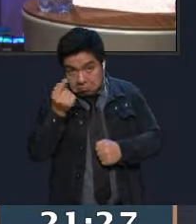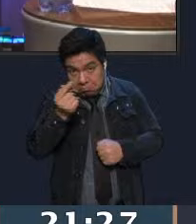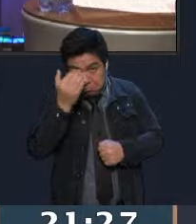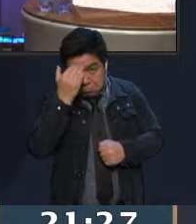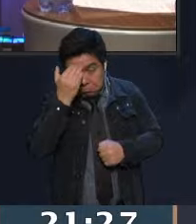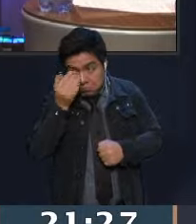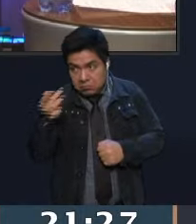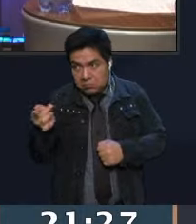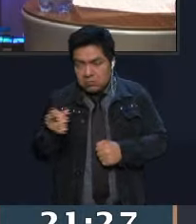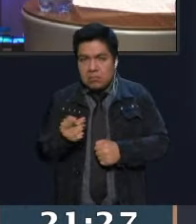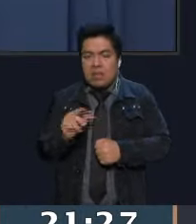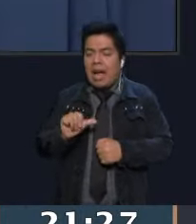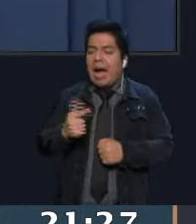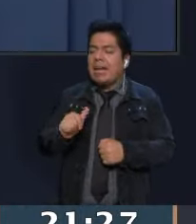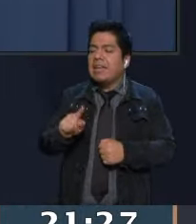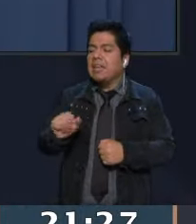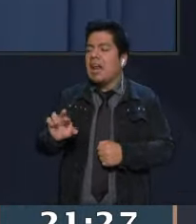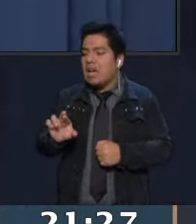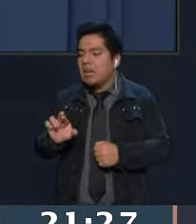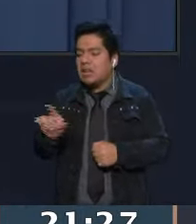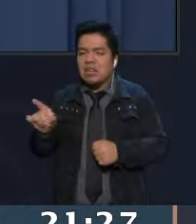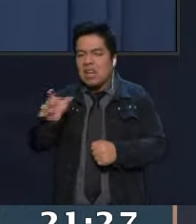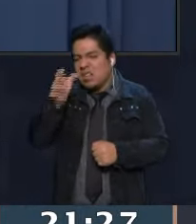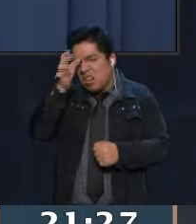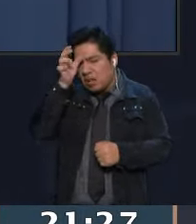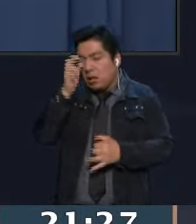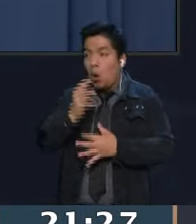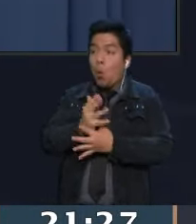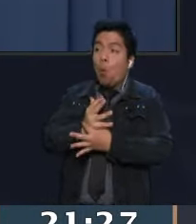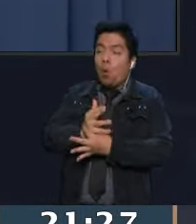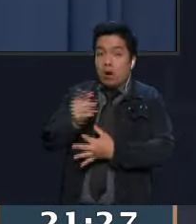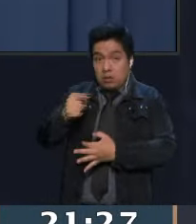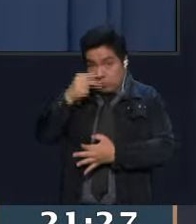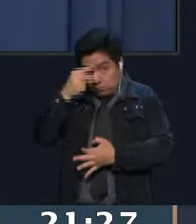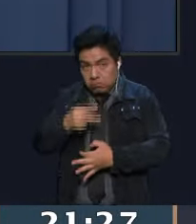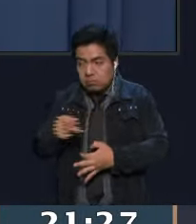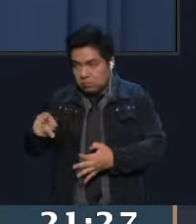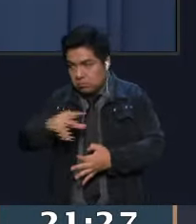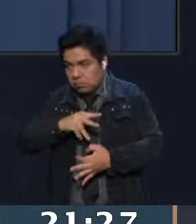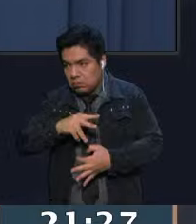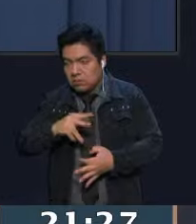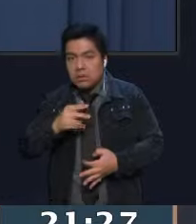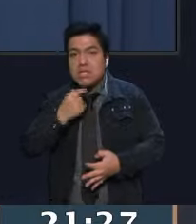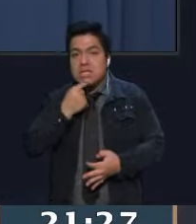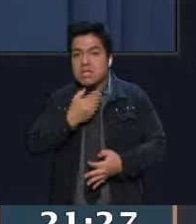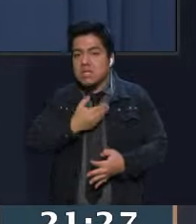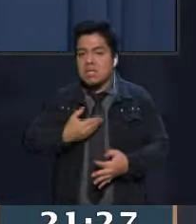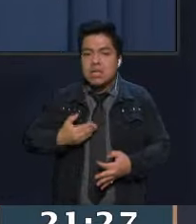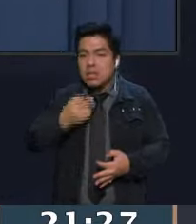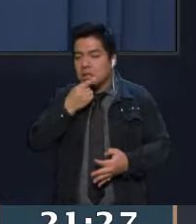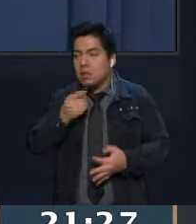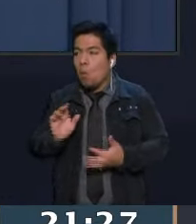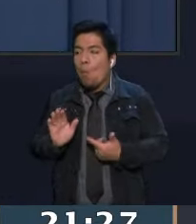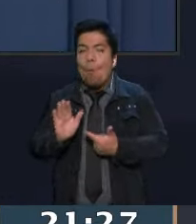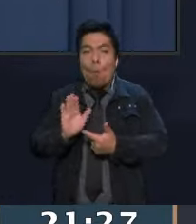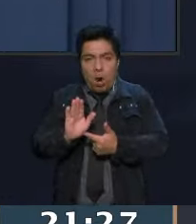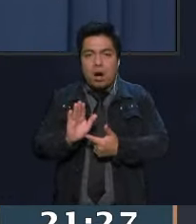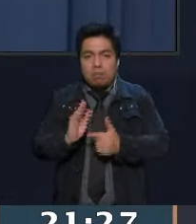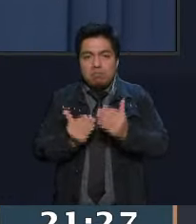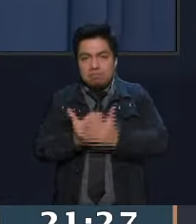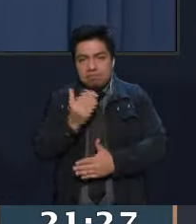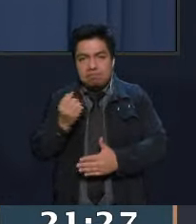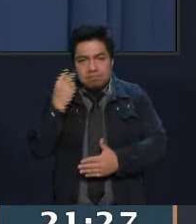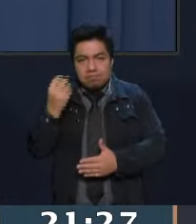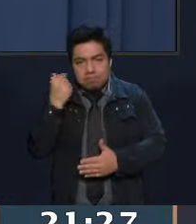declaración que hizo Aguilar Camín, este intelectual tan prestigiado en México que el presidente López Obrador lo exhibió, incluso en la mañanera.